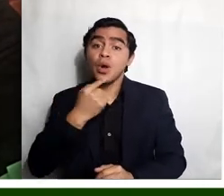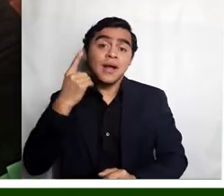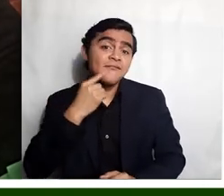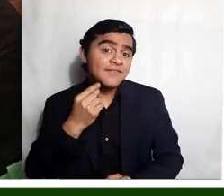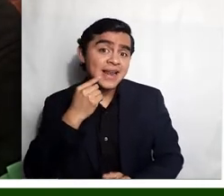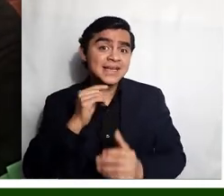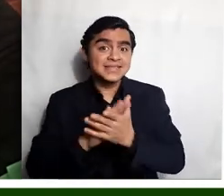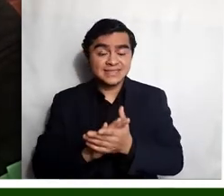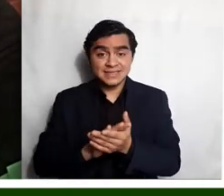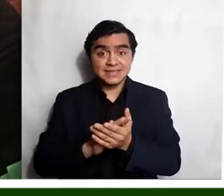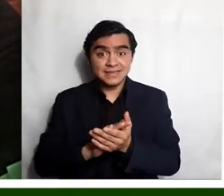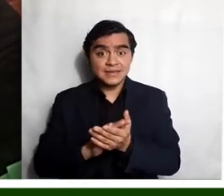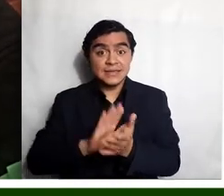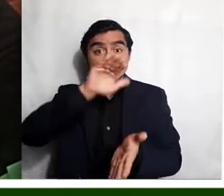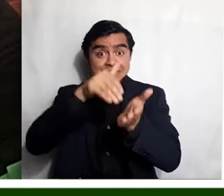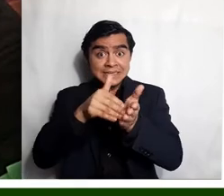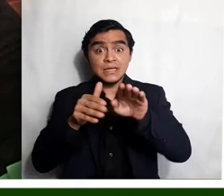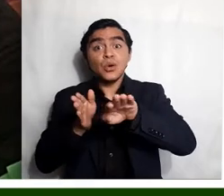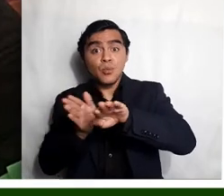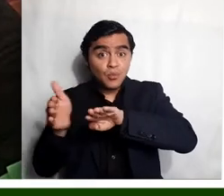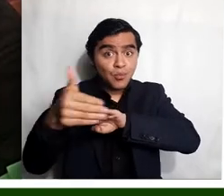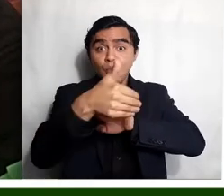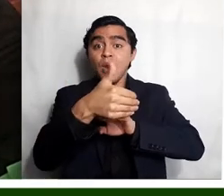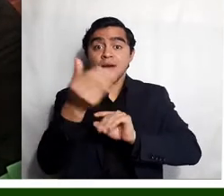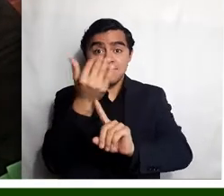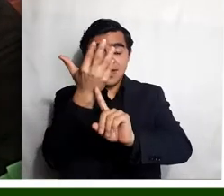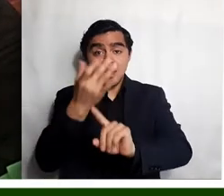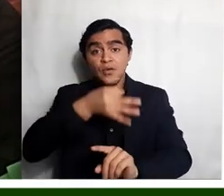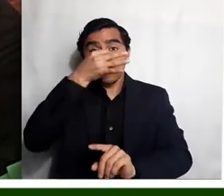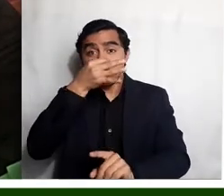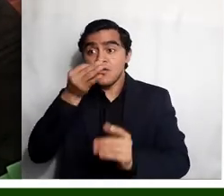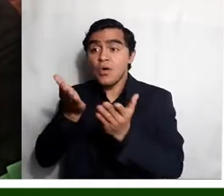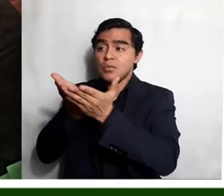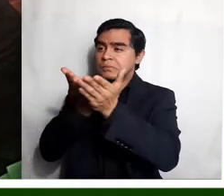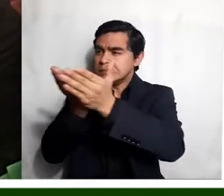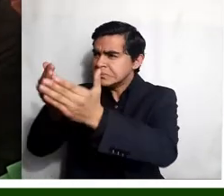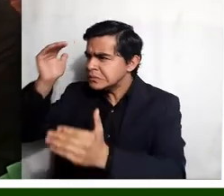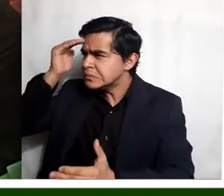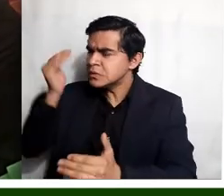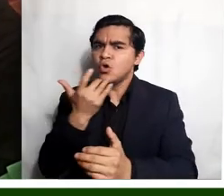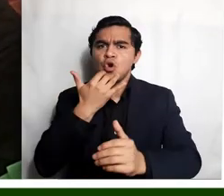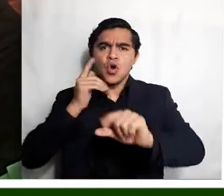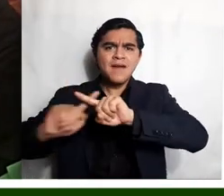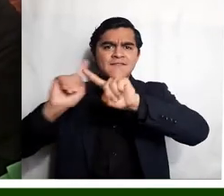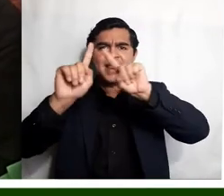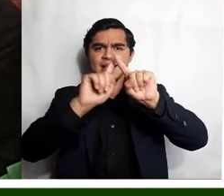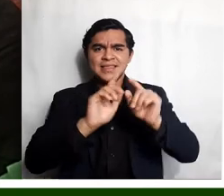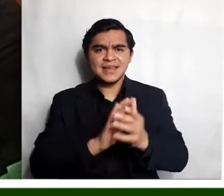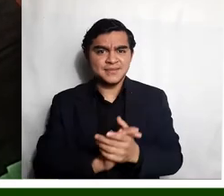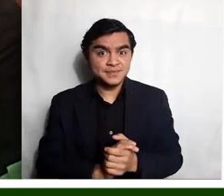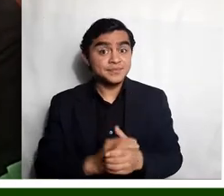su boca. En medio del puerto con velas y flores, se aleja un velero de muchos colores.